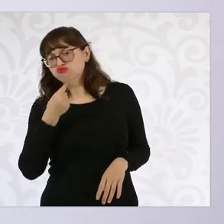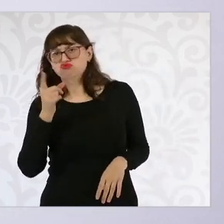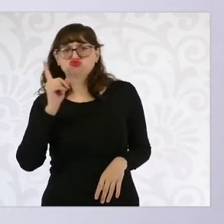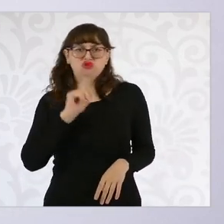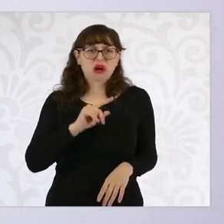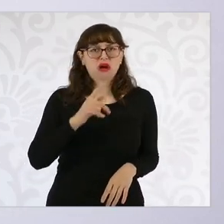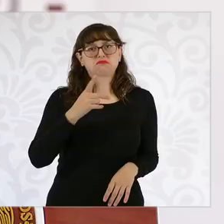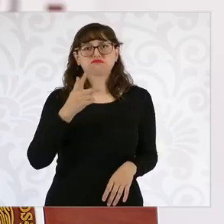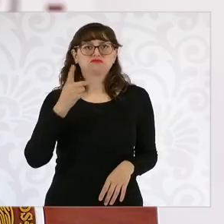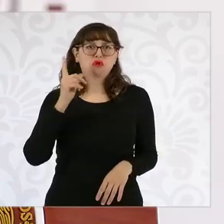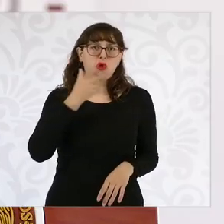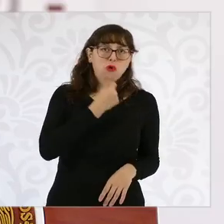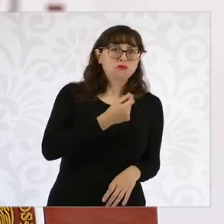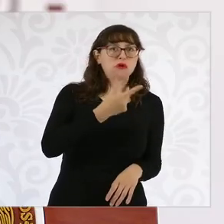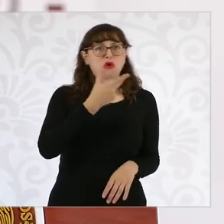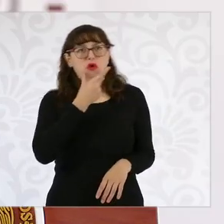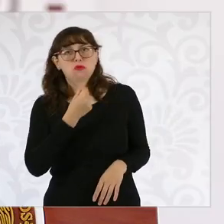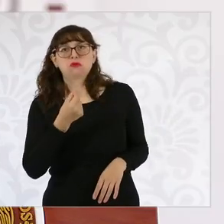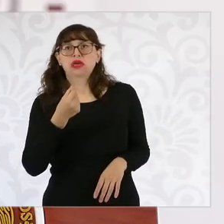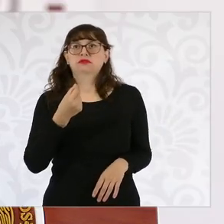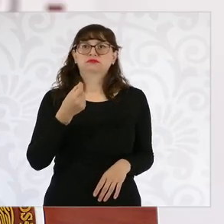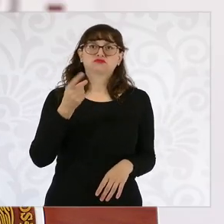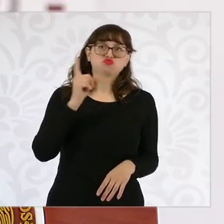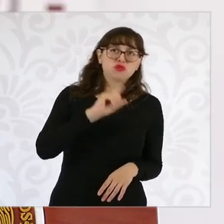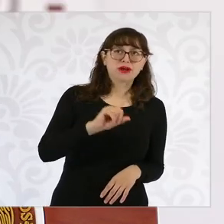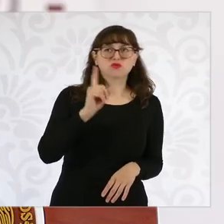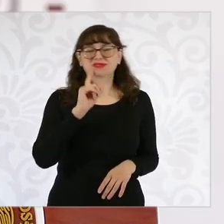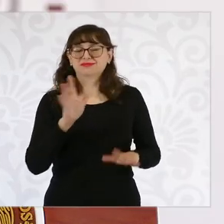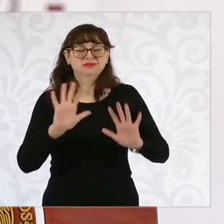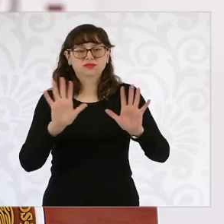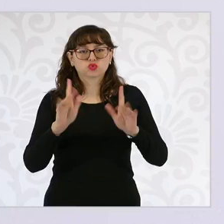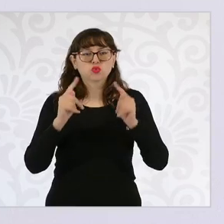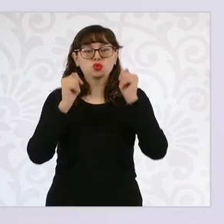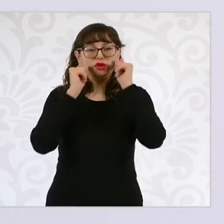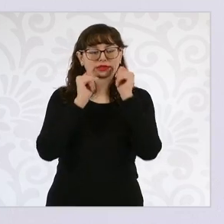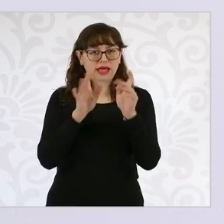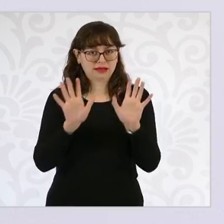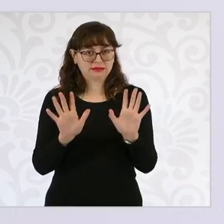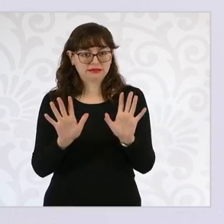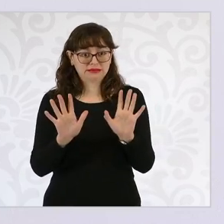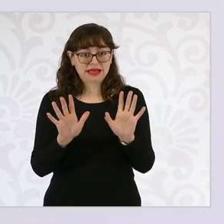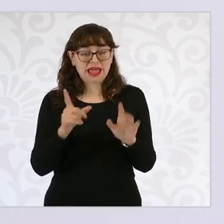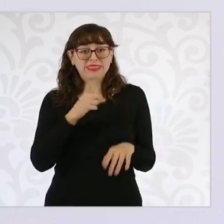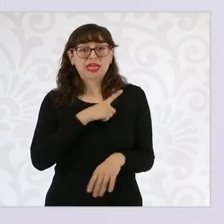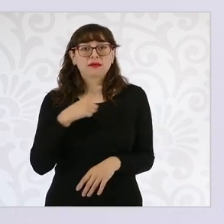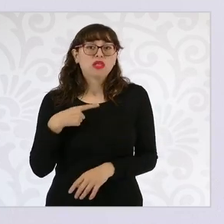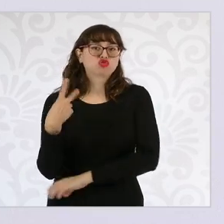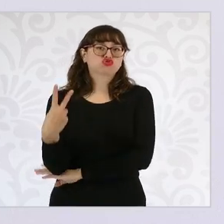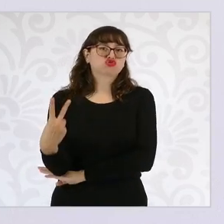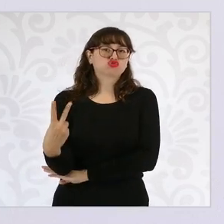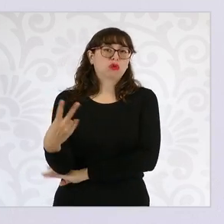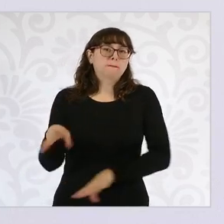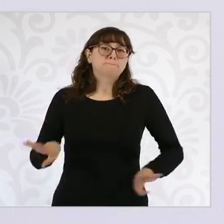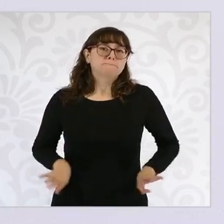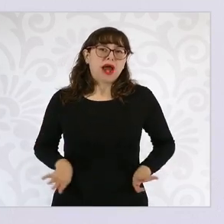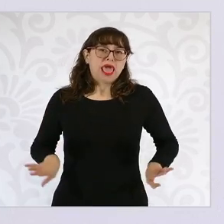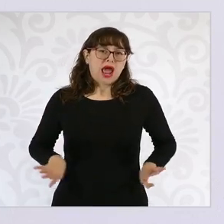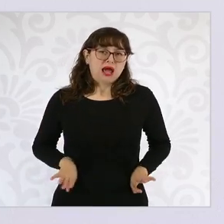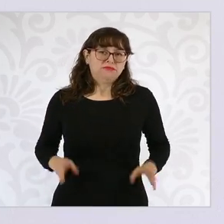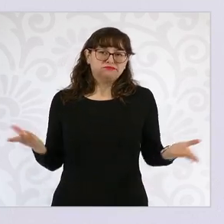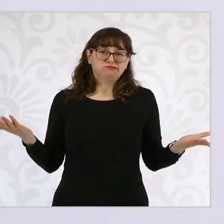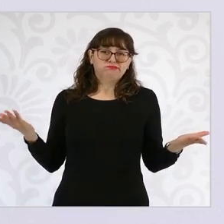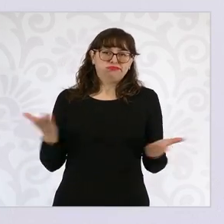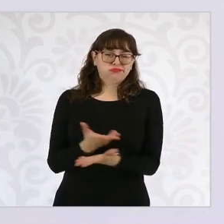dedicarse a los cuidados, no solamente uno de la familia, para que pudieran compartirse el trabajo del hogar.